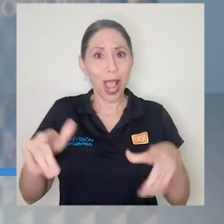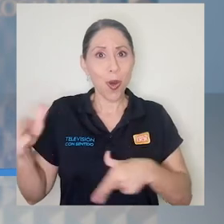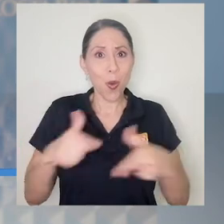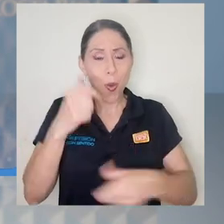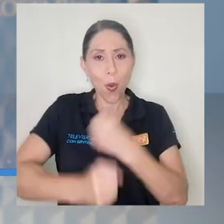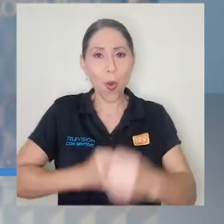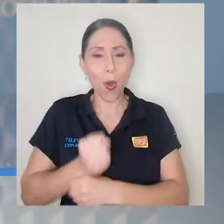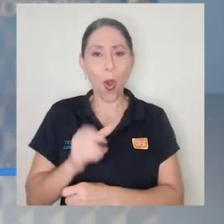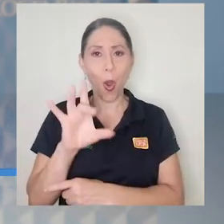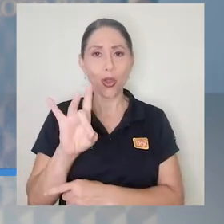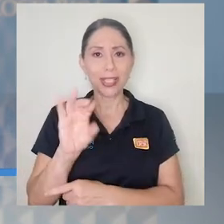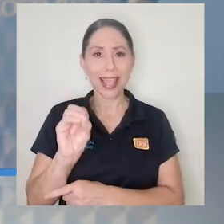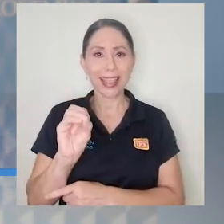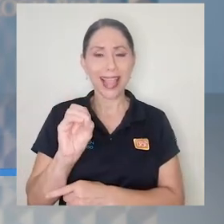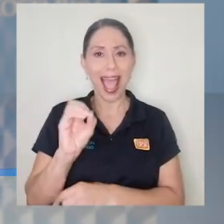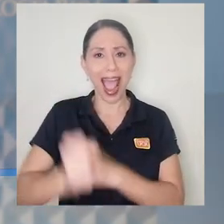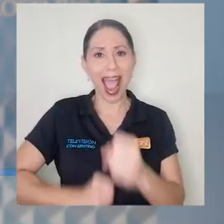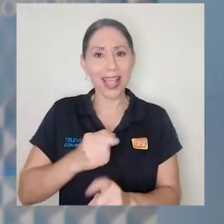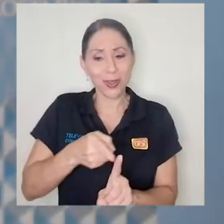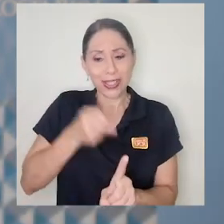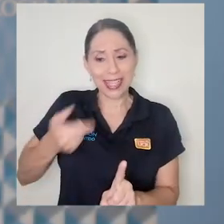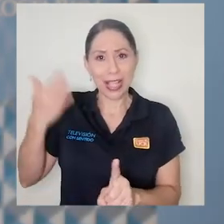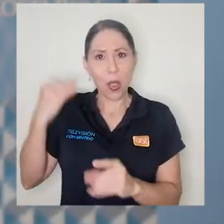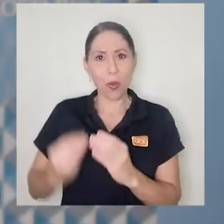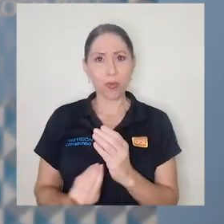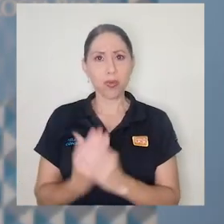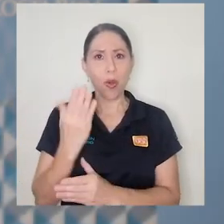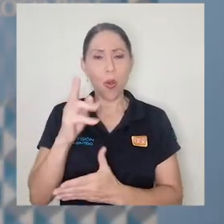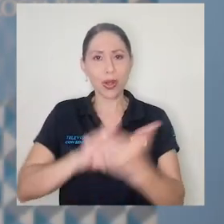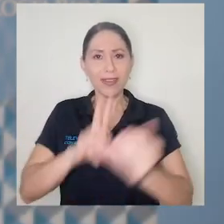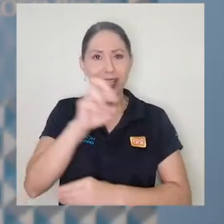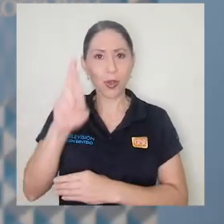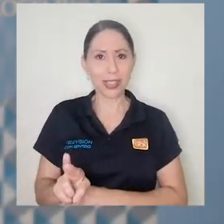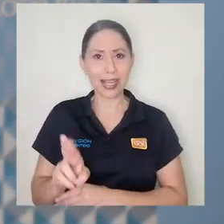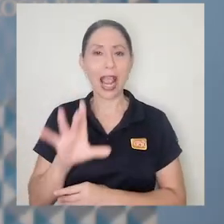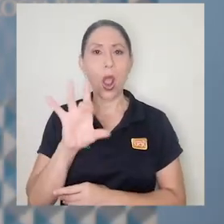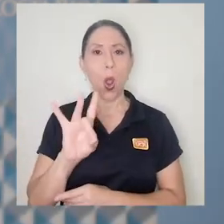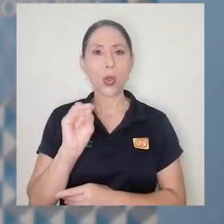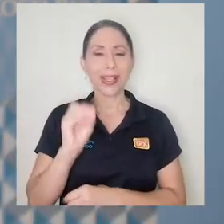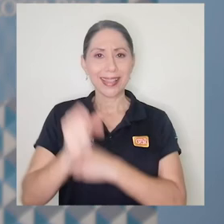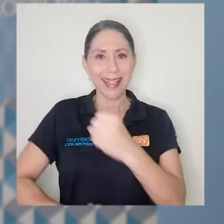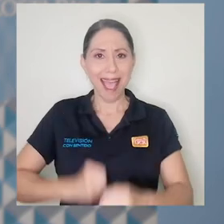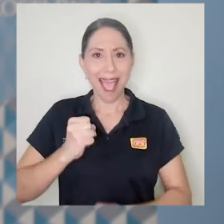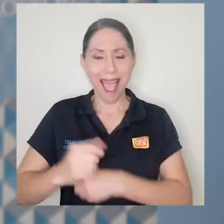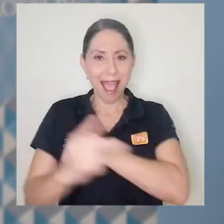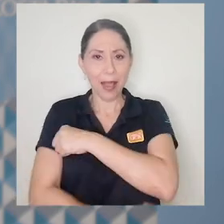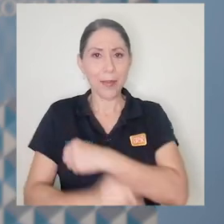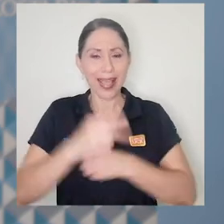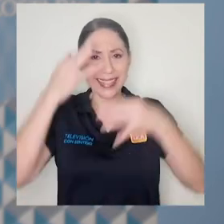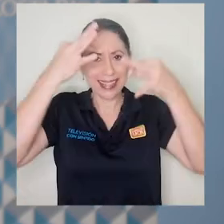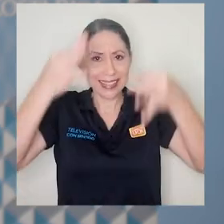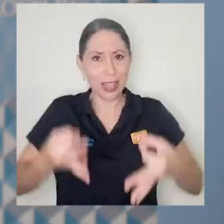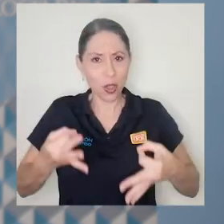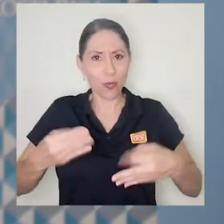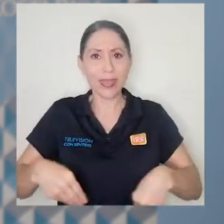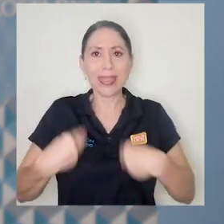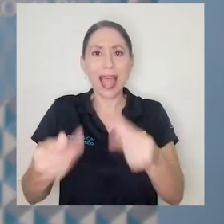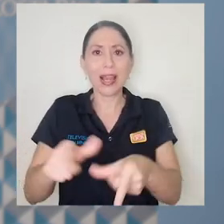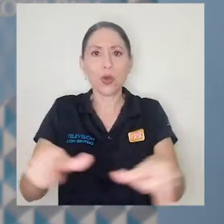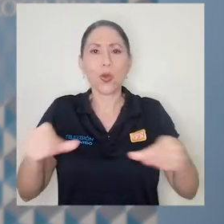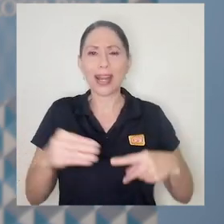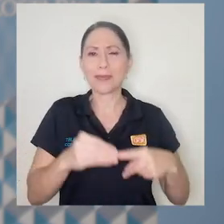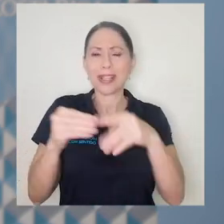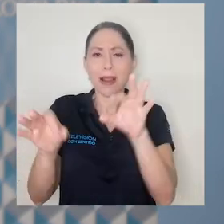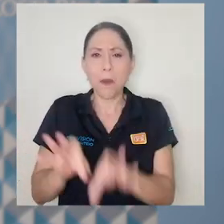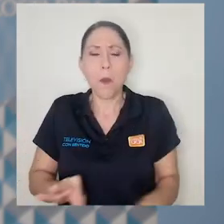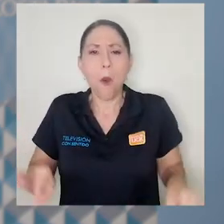80 años de creación de la Universidad de Costa Rica. Han sido ocho décadas en que el país decidió darle un lugar especial